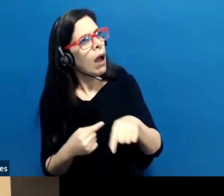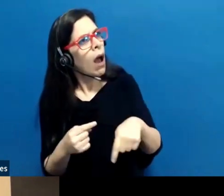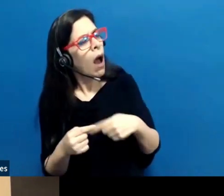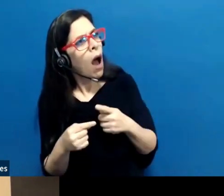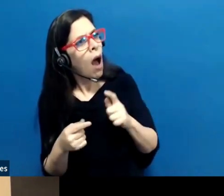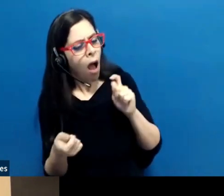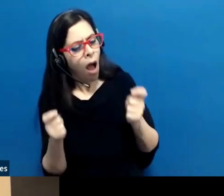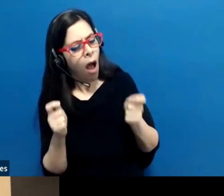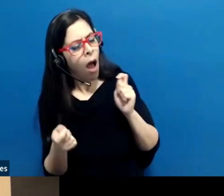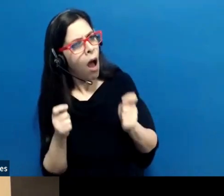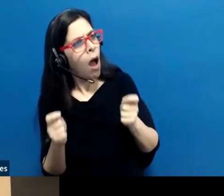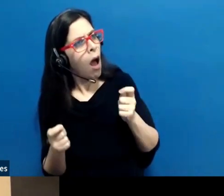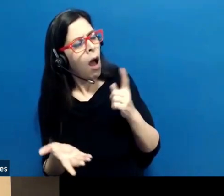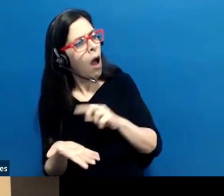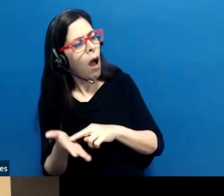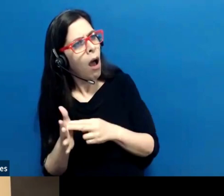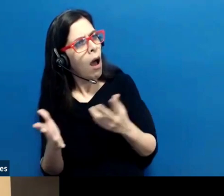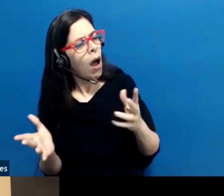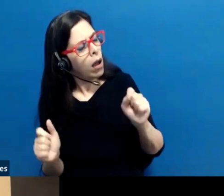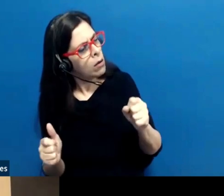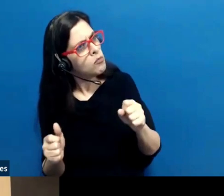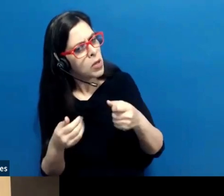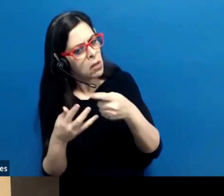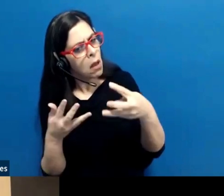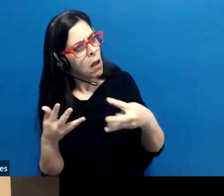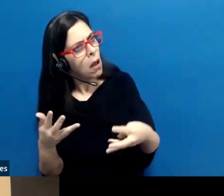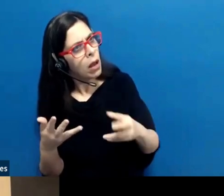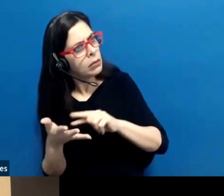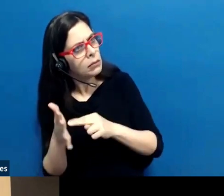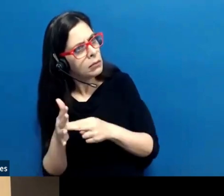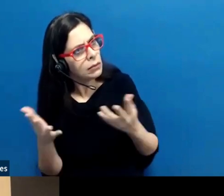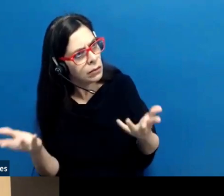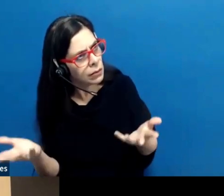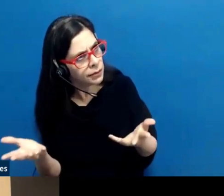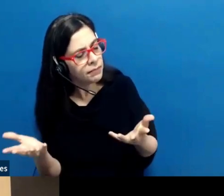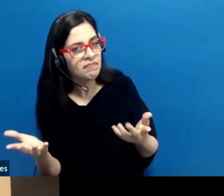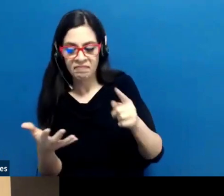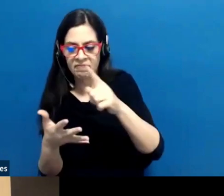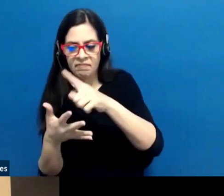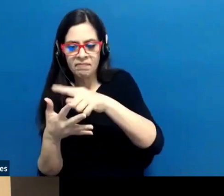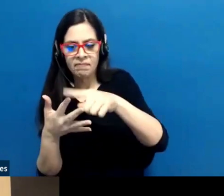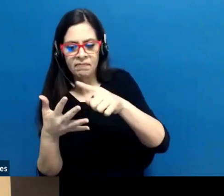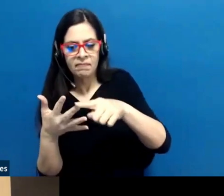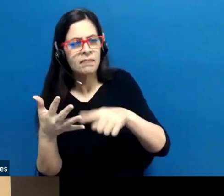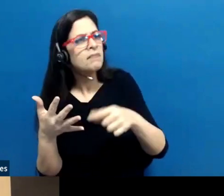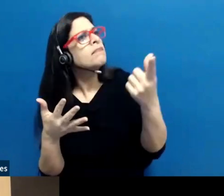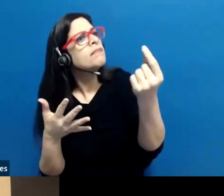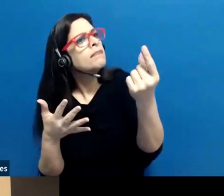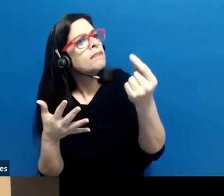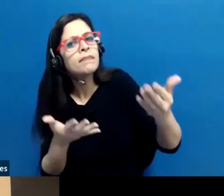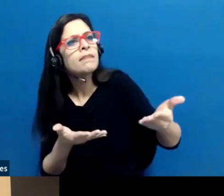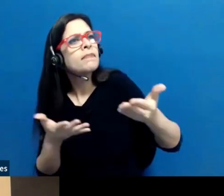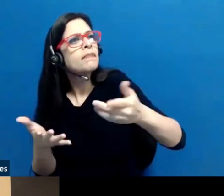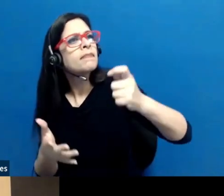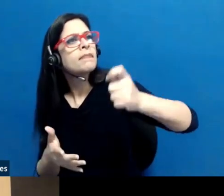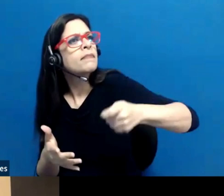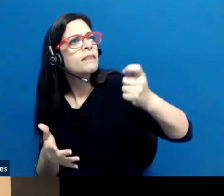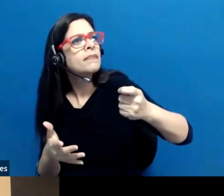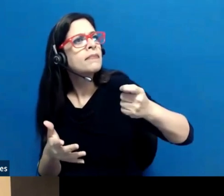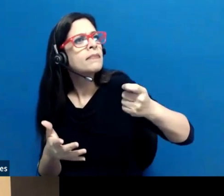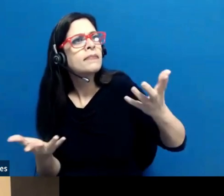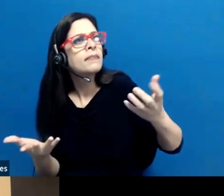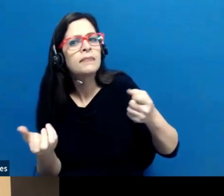modificaciones razonables. Me gustaría saber qué tipos de modificaciones razonables se están ofreciendo en los tribunales